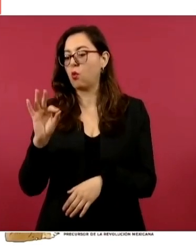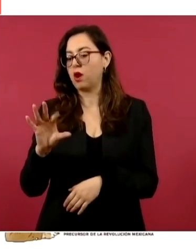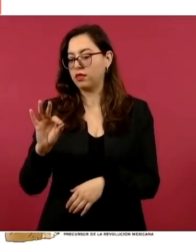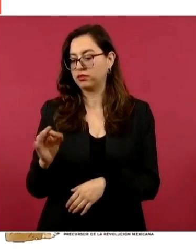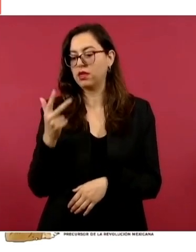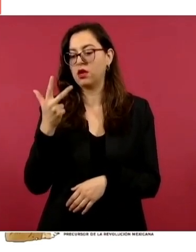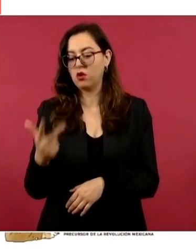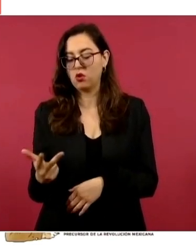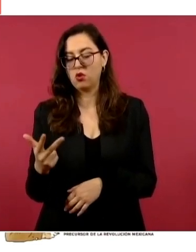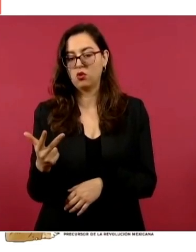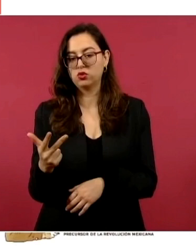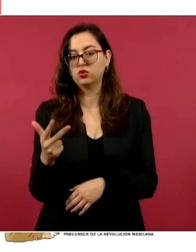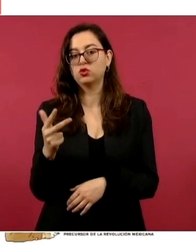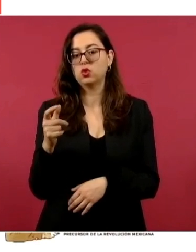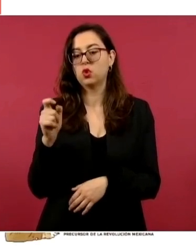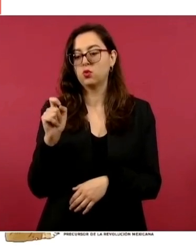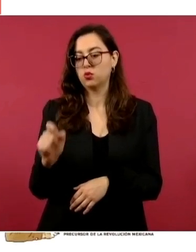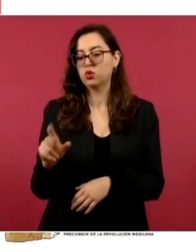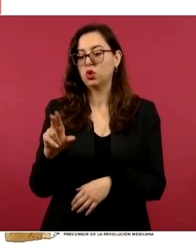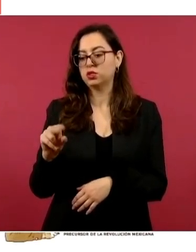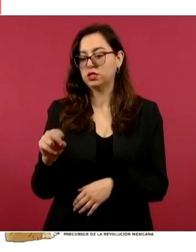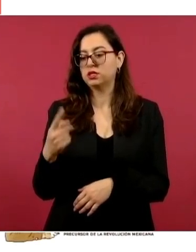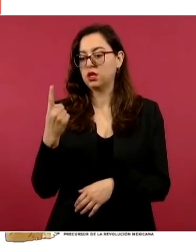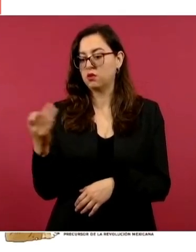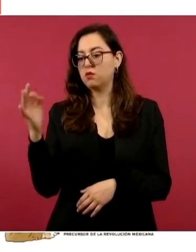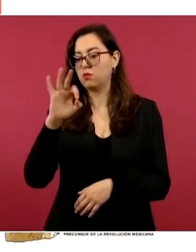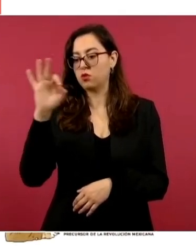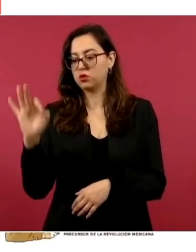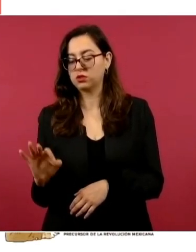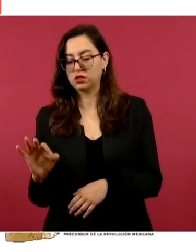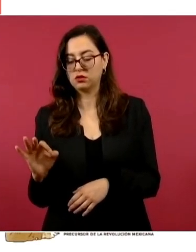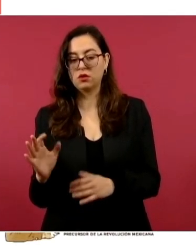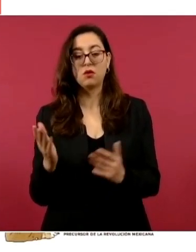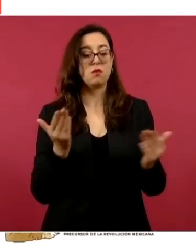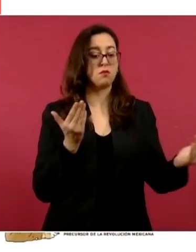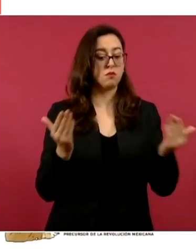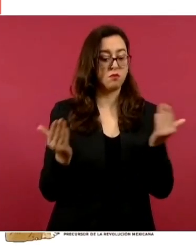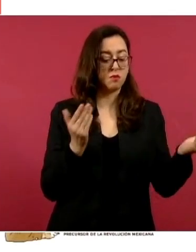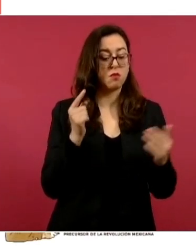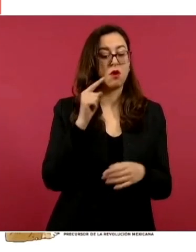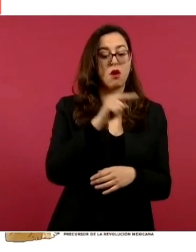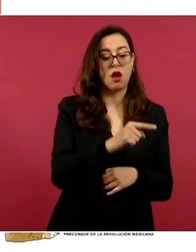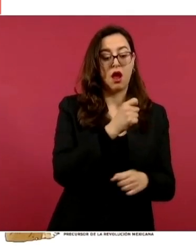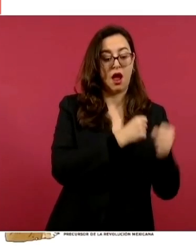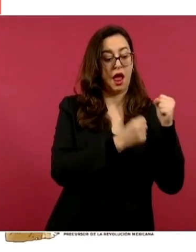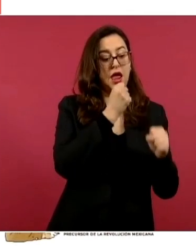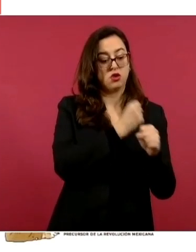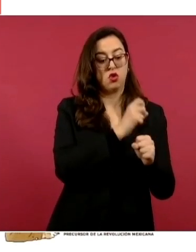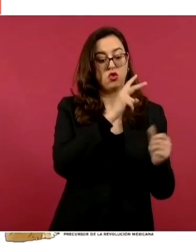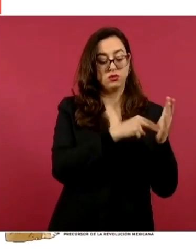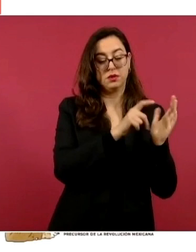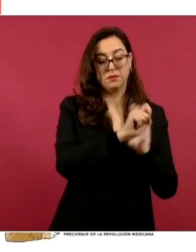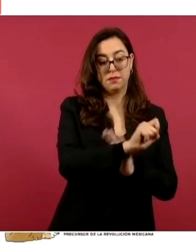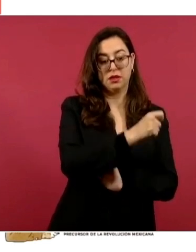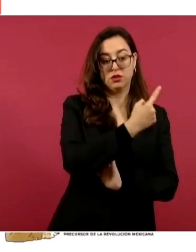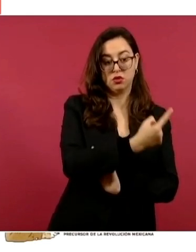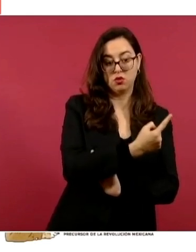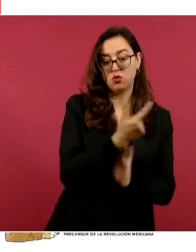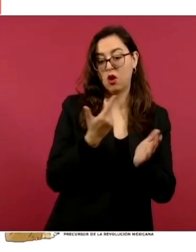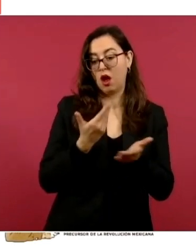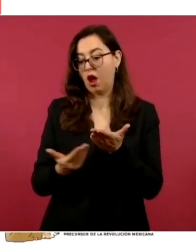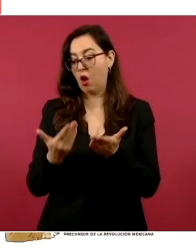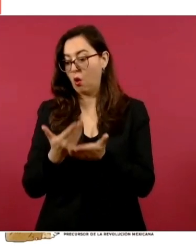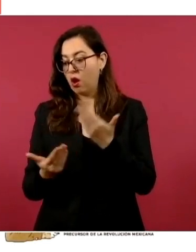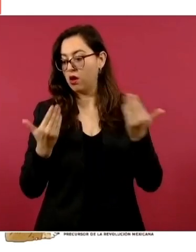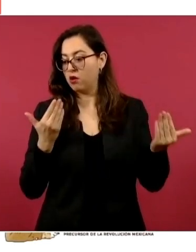.81 por ciento más. Y por último, con relación al año pasado sigue aumentando las remesas,